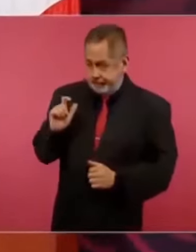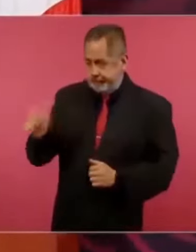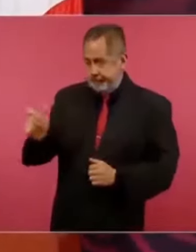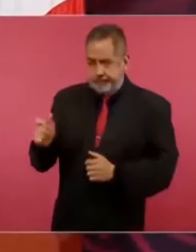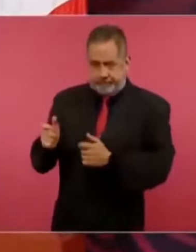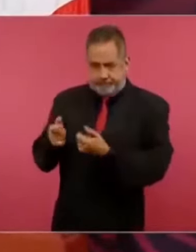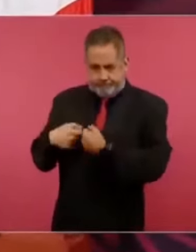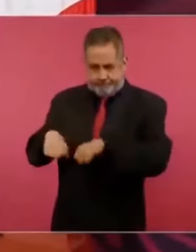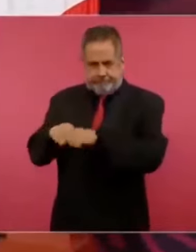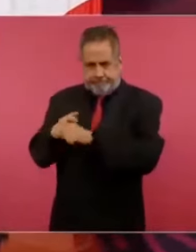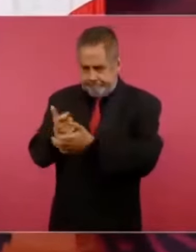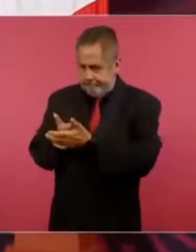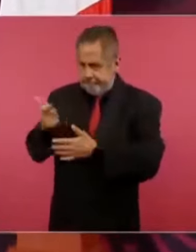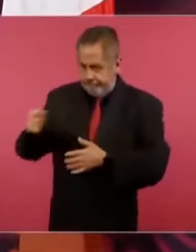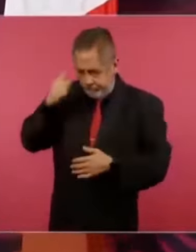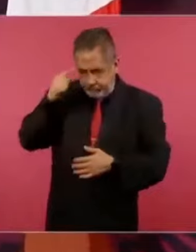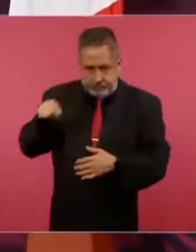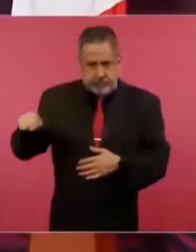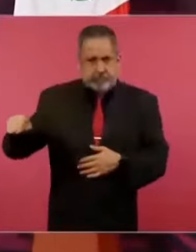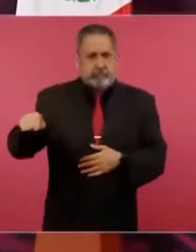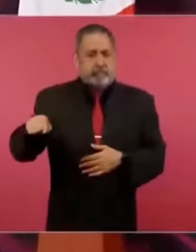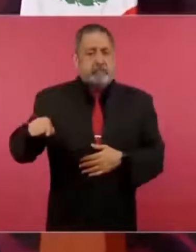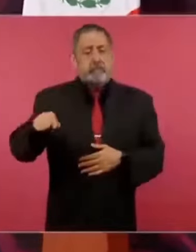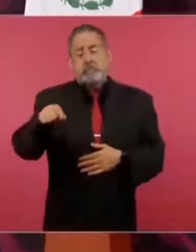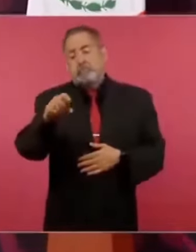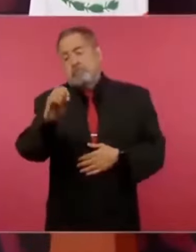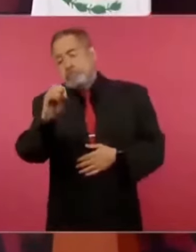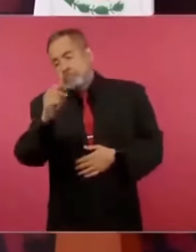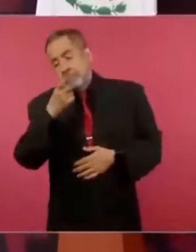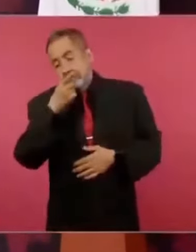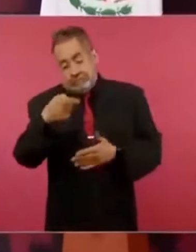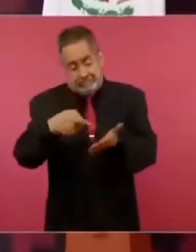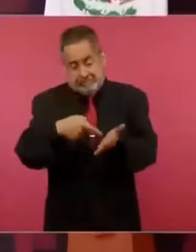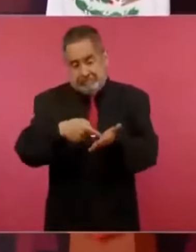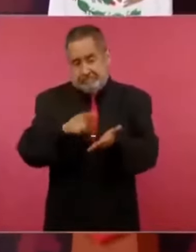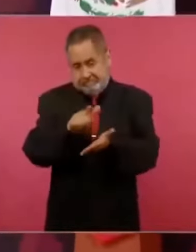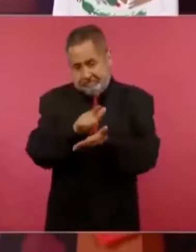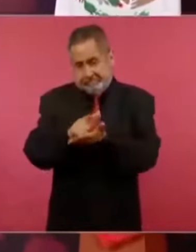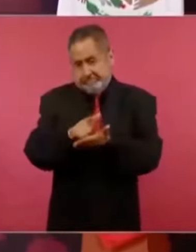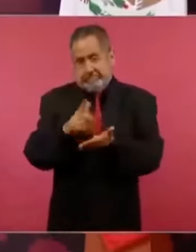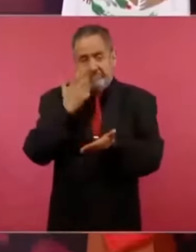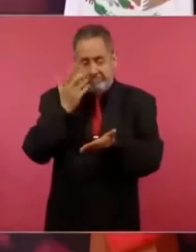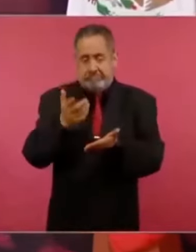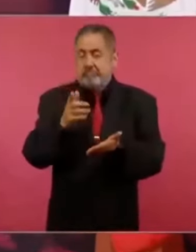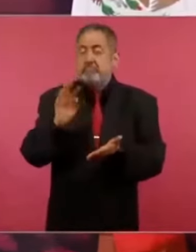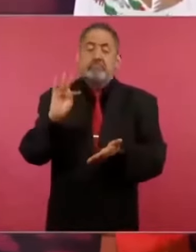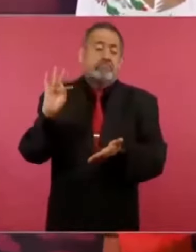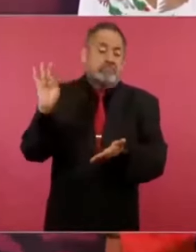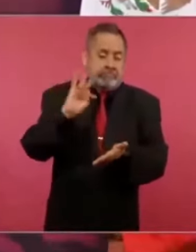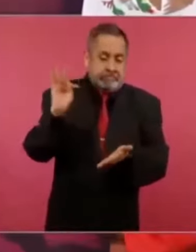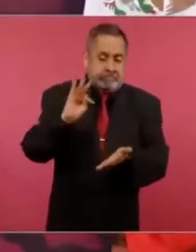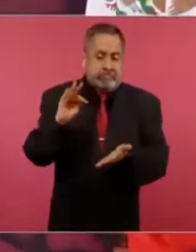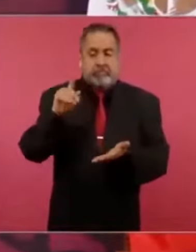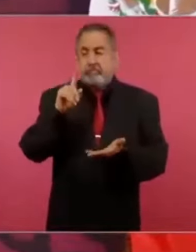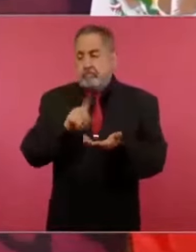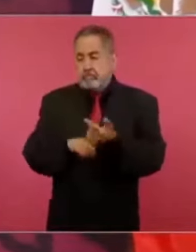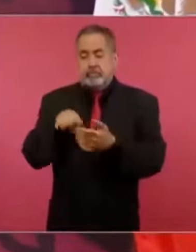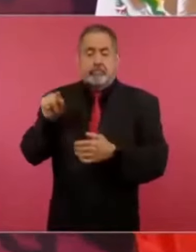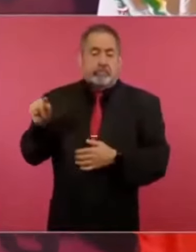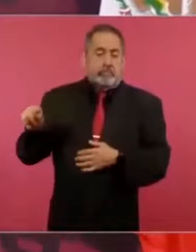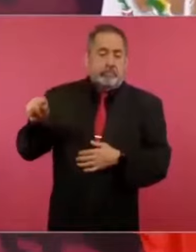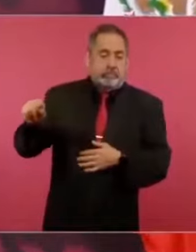de que se vieran involucrados, envueltos